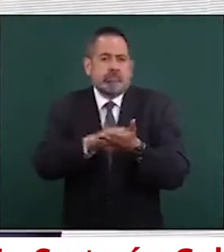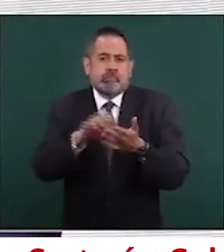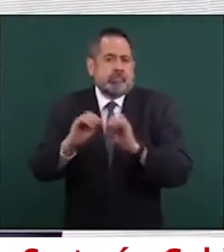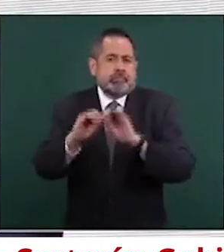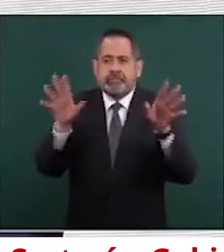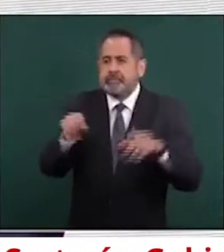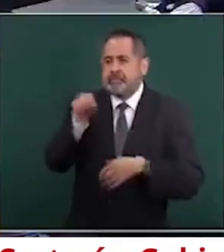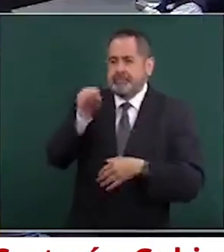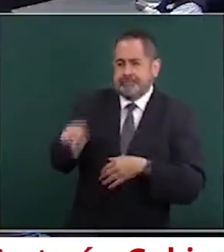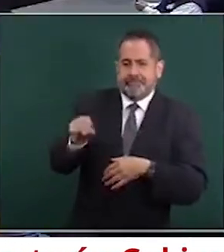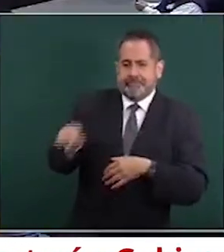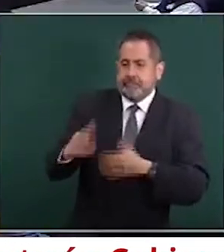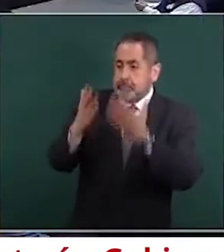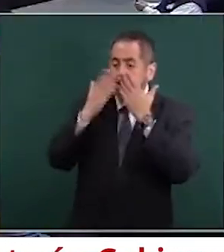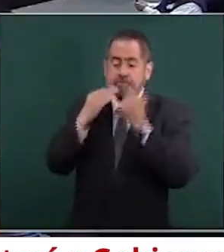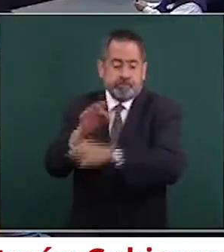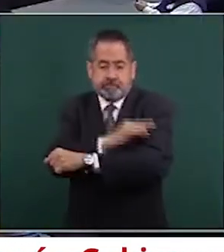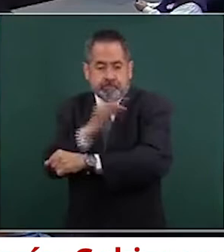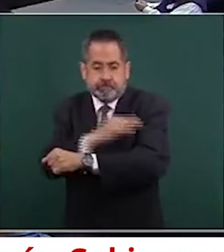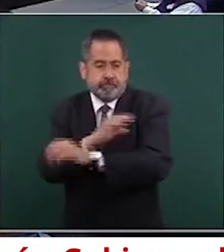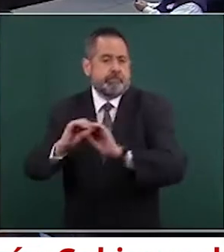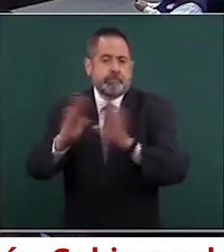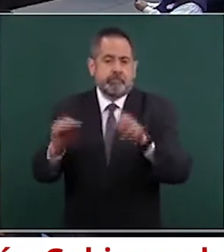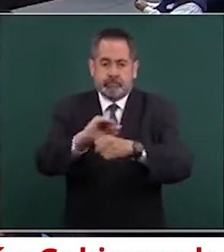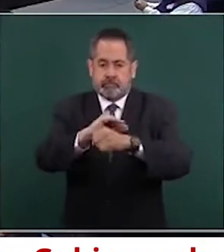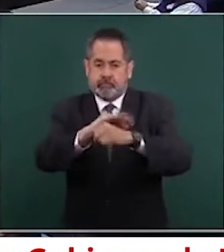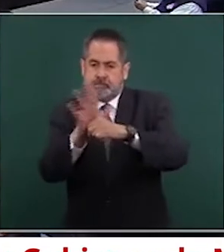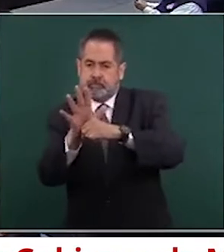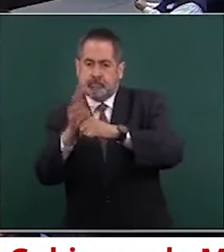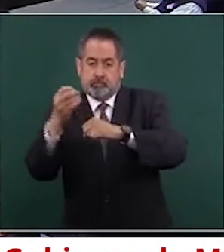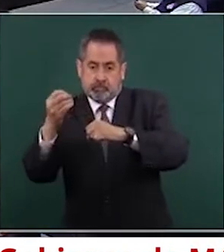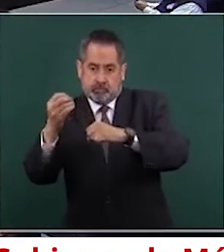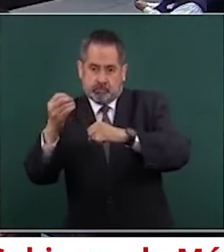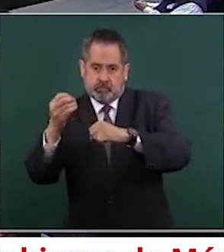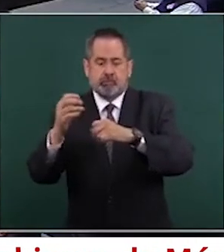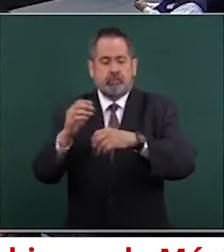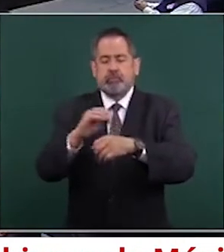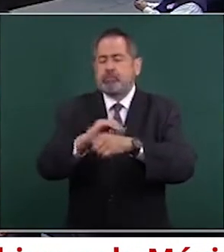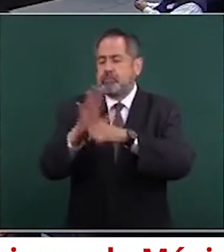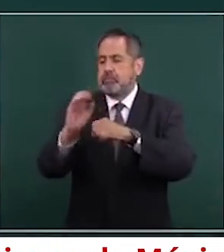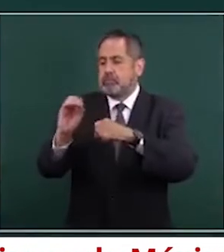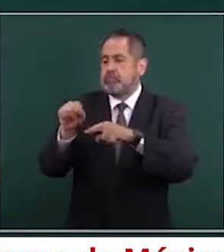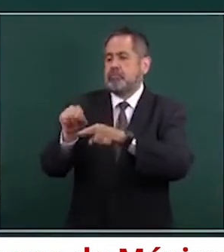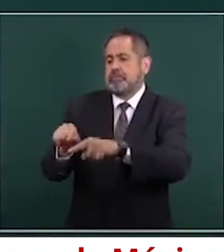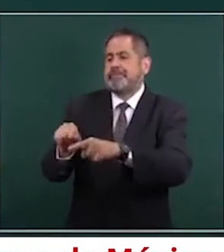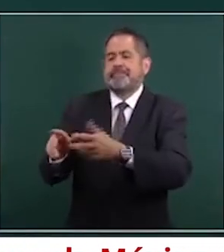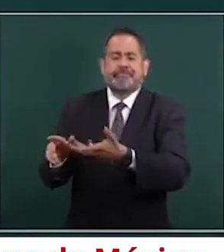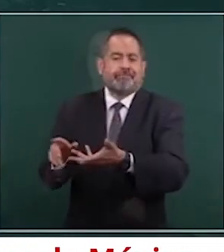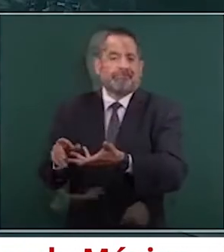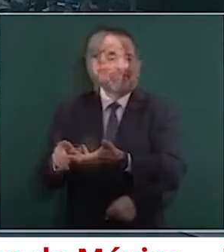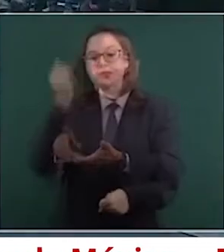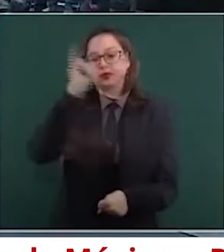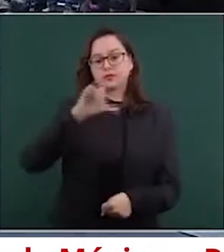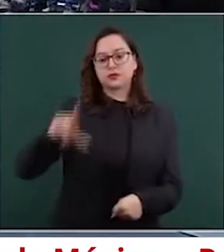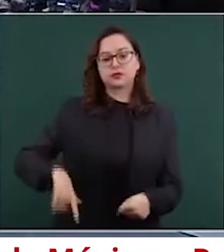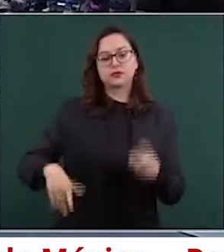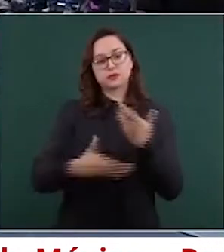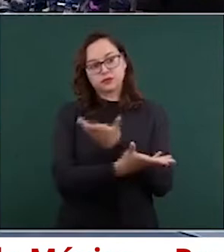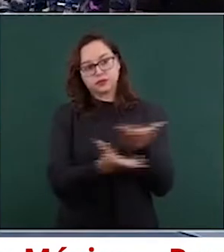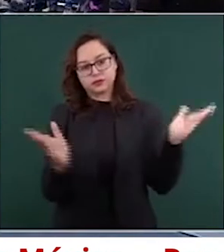las variantes existentes puede causar los daños que ha causado COVID-19 en las poblaciones no vacunadas.